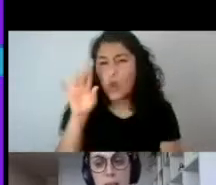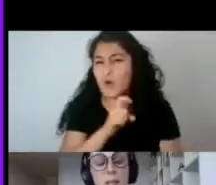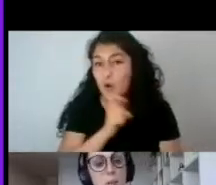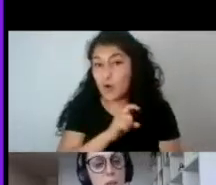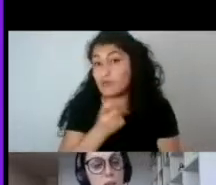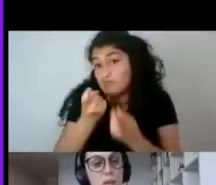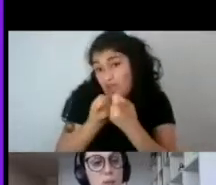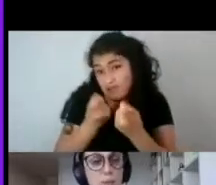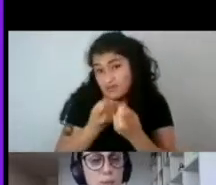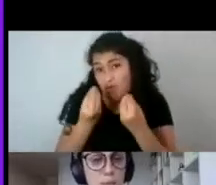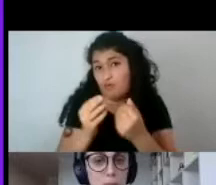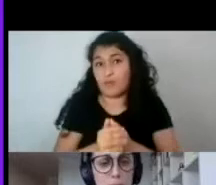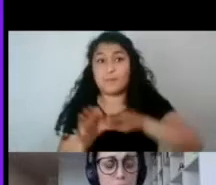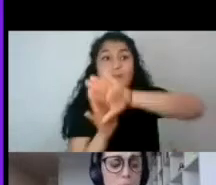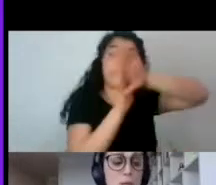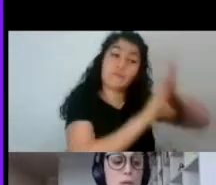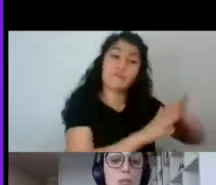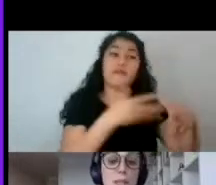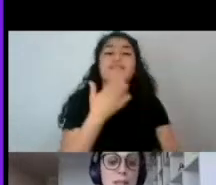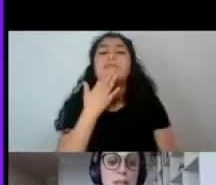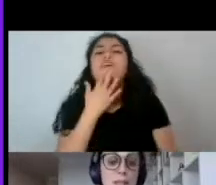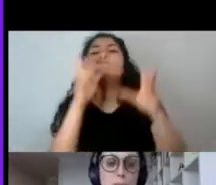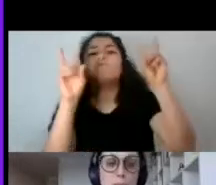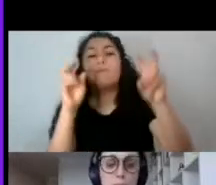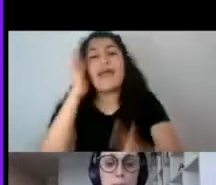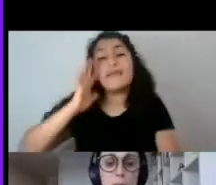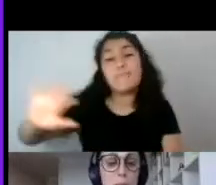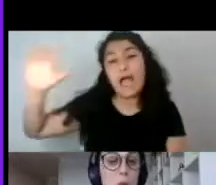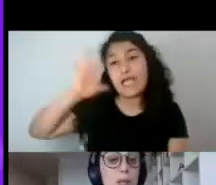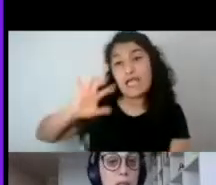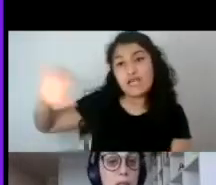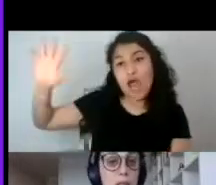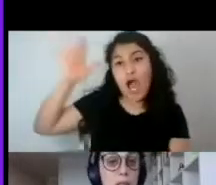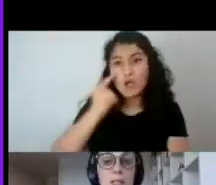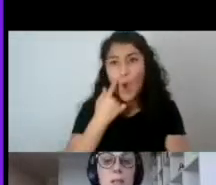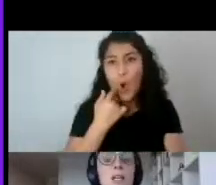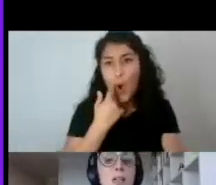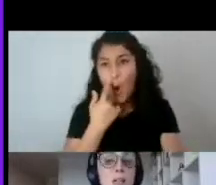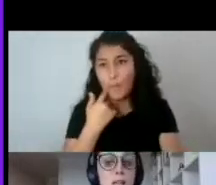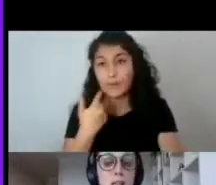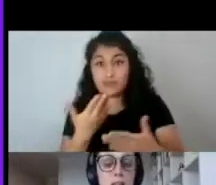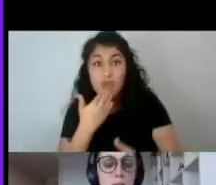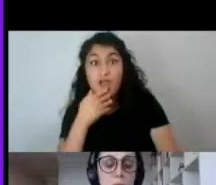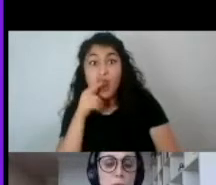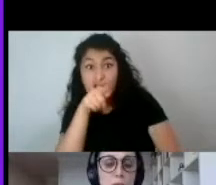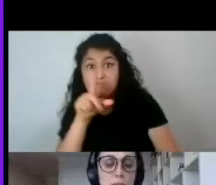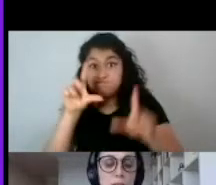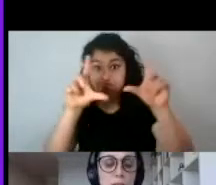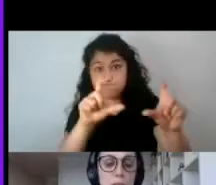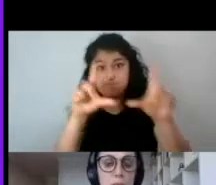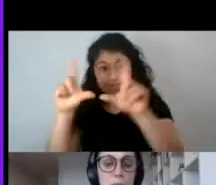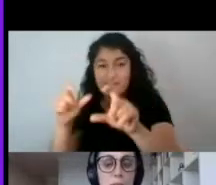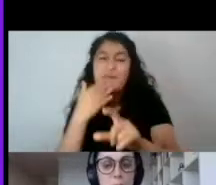Y por otro lado, tenemos los imaginarios masculinos, y acá también les traje a los juegos del